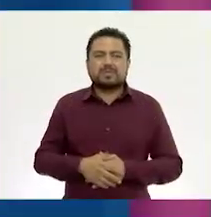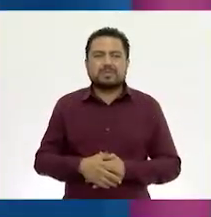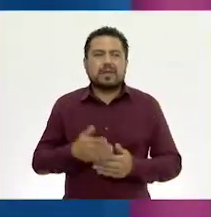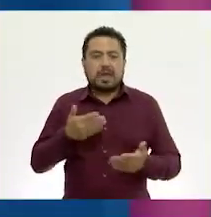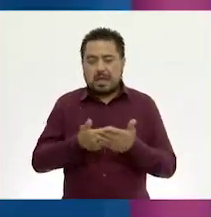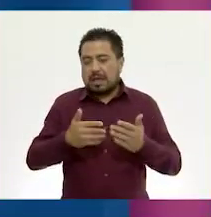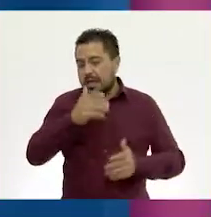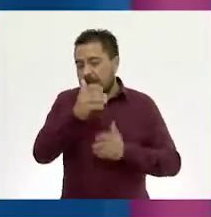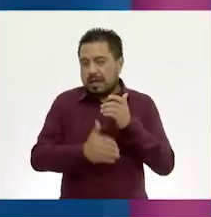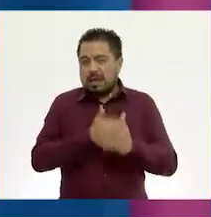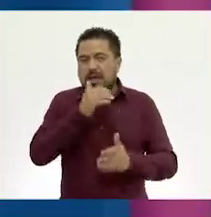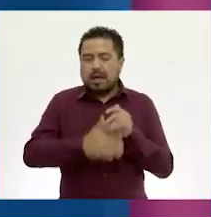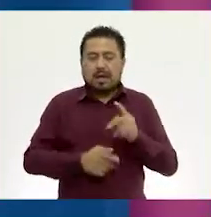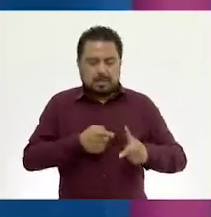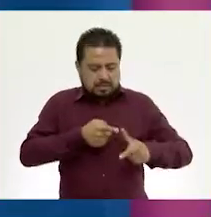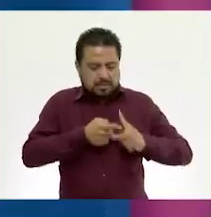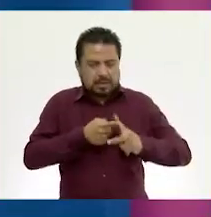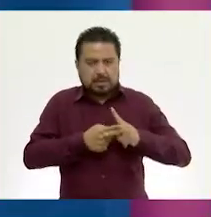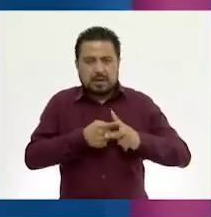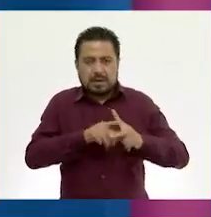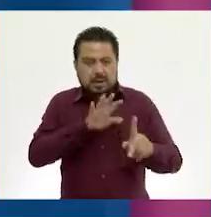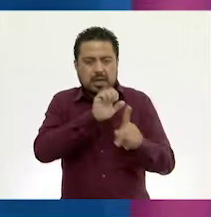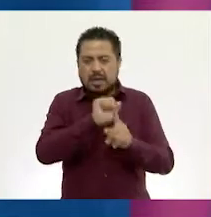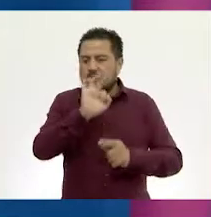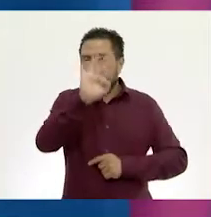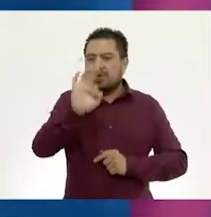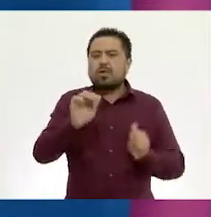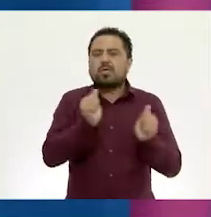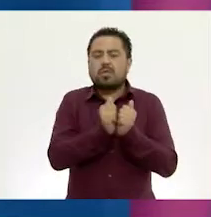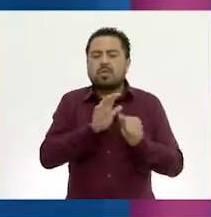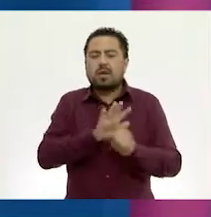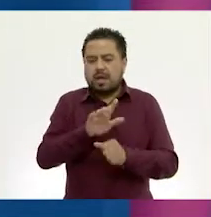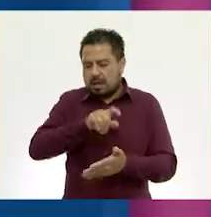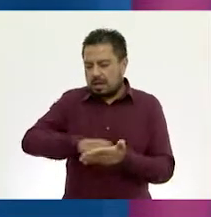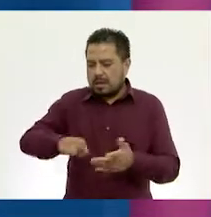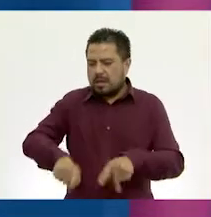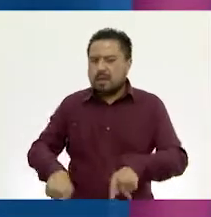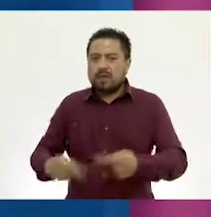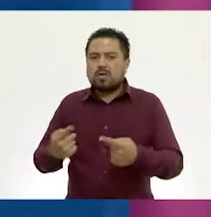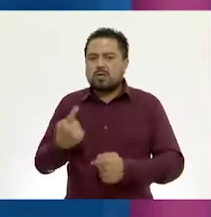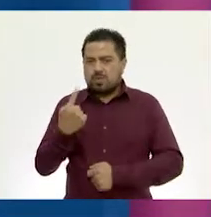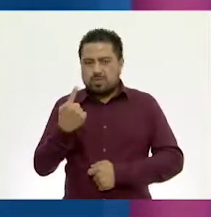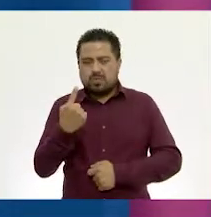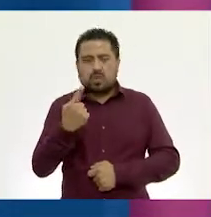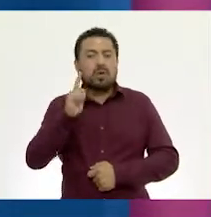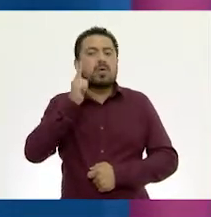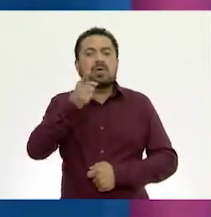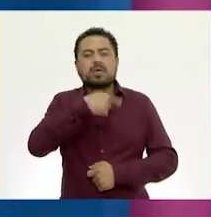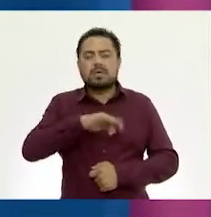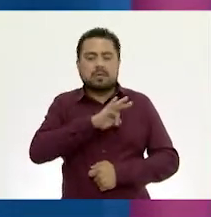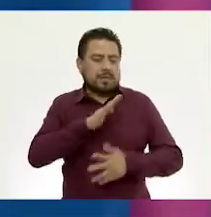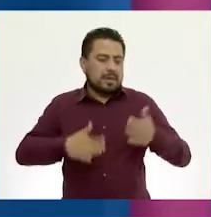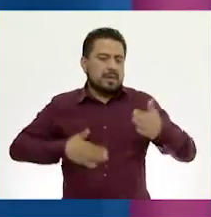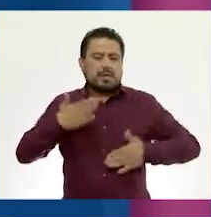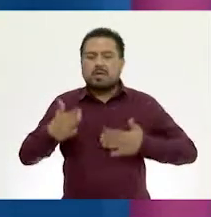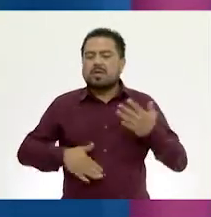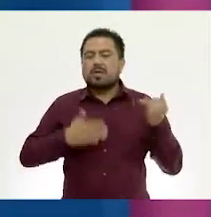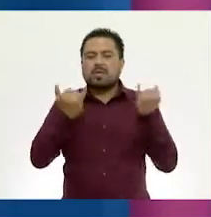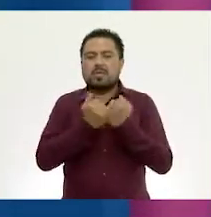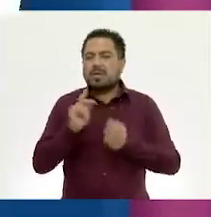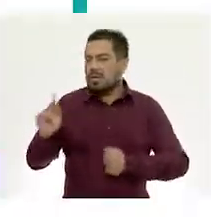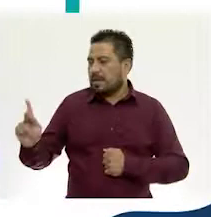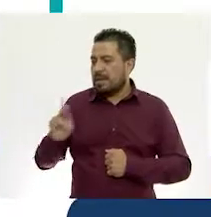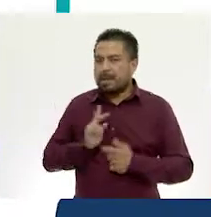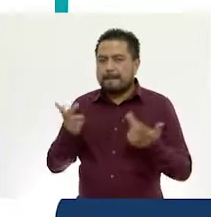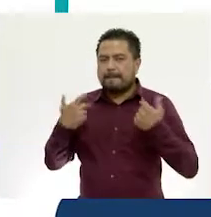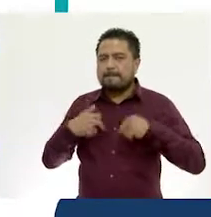Hemos terminado con cálculo del tanto por ciento en situaciones de compra y venta 1. Y espero que lo hayan disfrutado tanto como la maestra